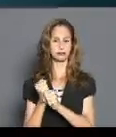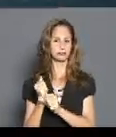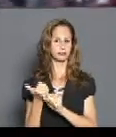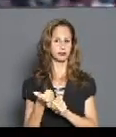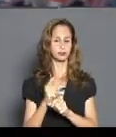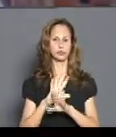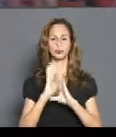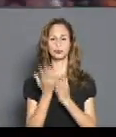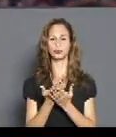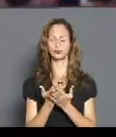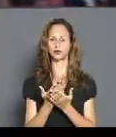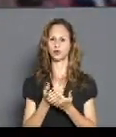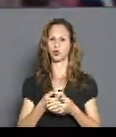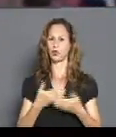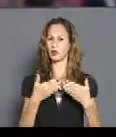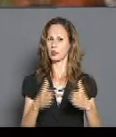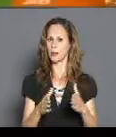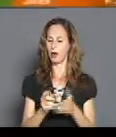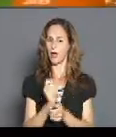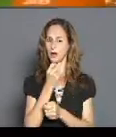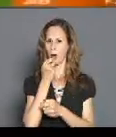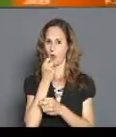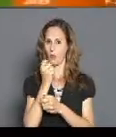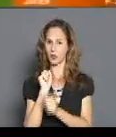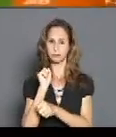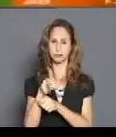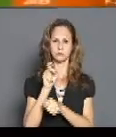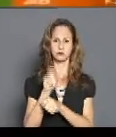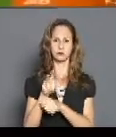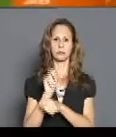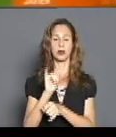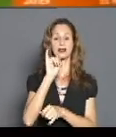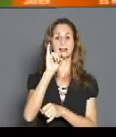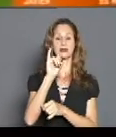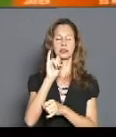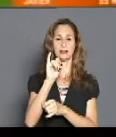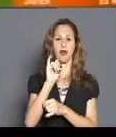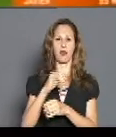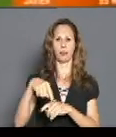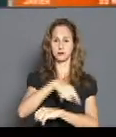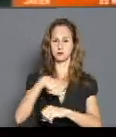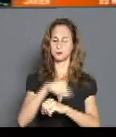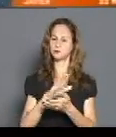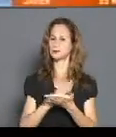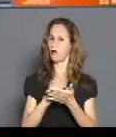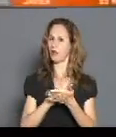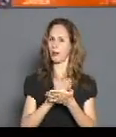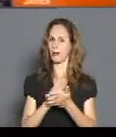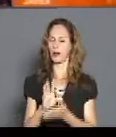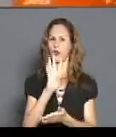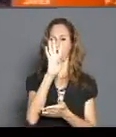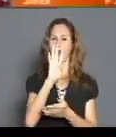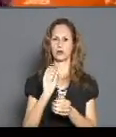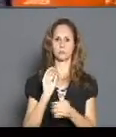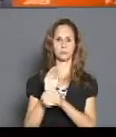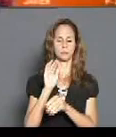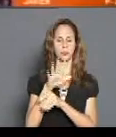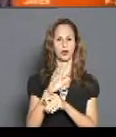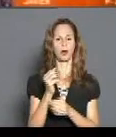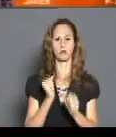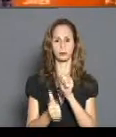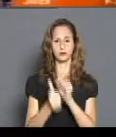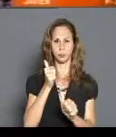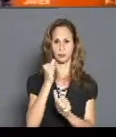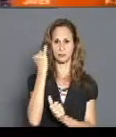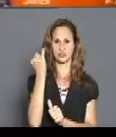efectuado por el abridor de los bravos McFrit, que lanzó durante seis entradas sin carreras, le dieron solo cuatro indiscutibles y ponchó a seis